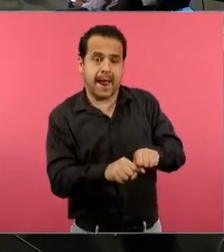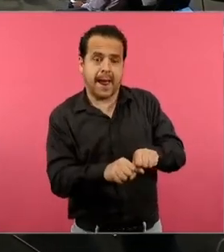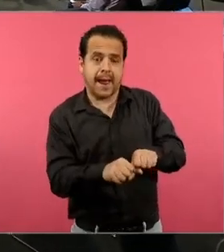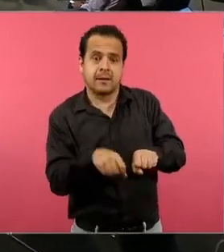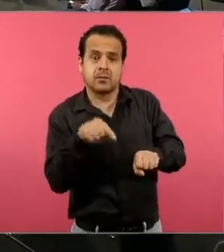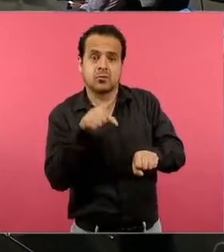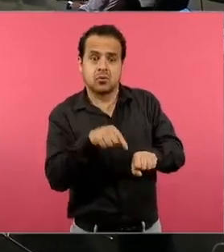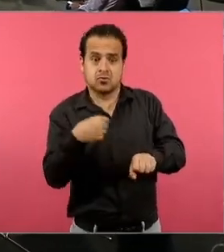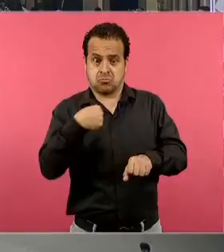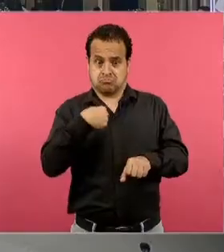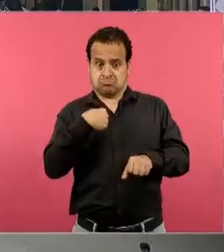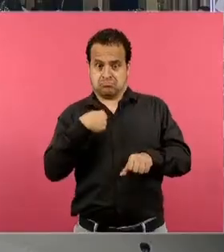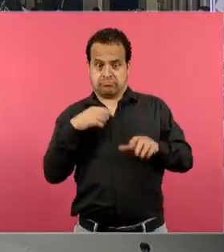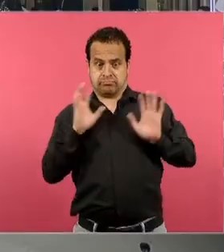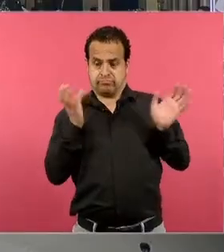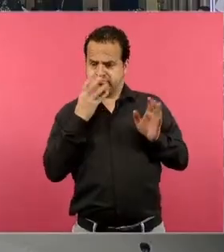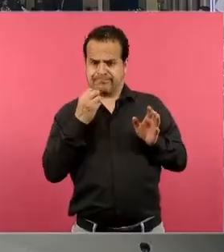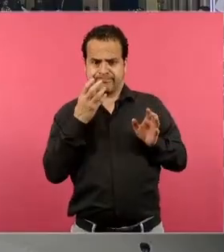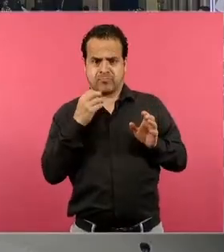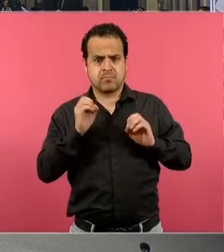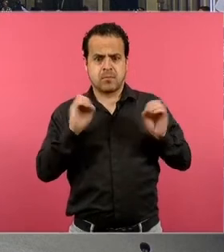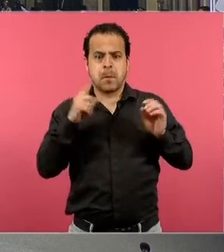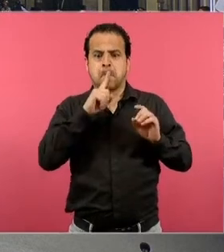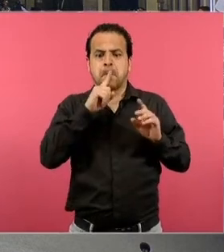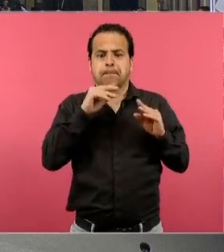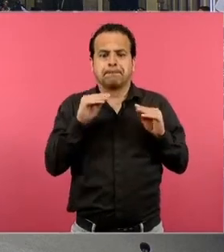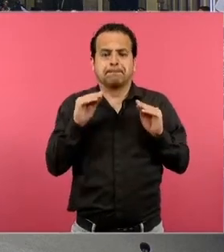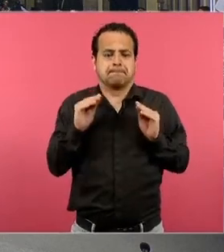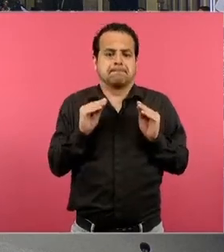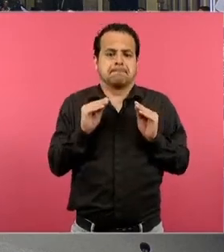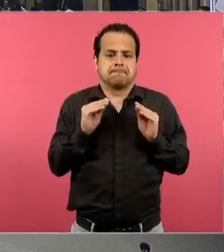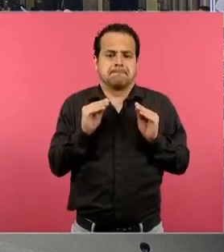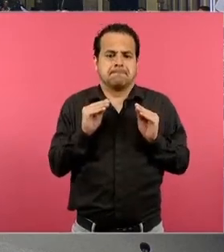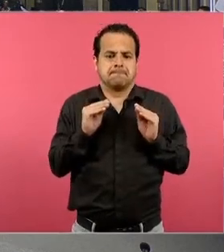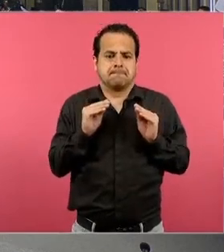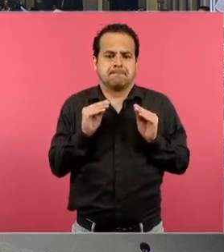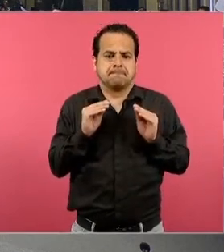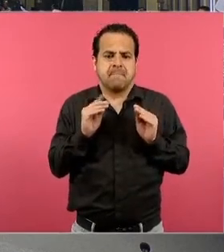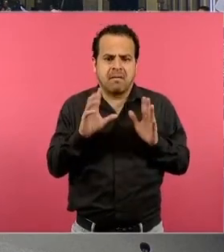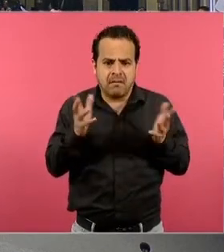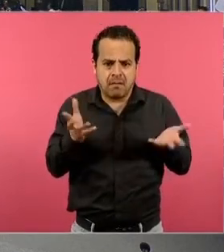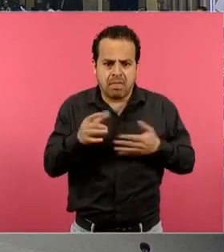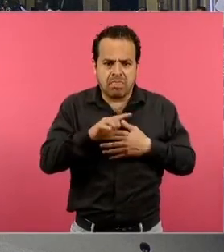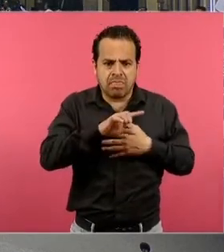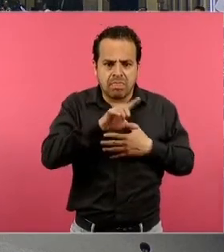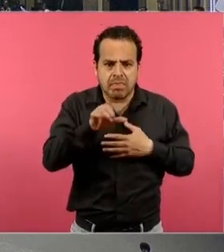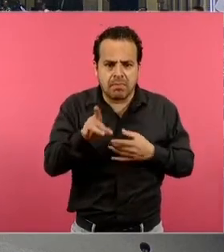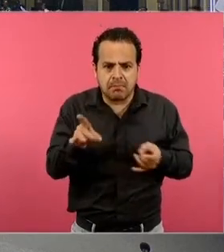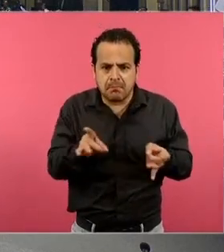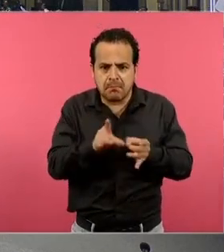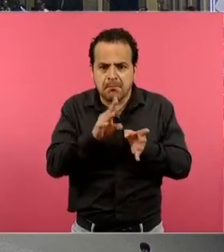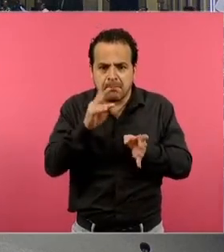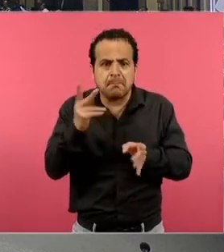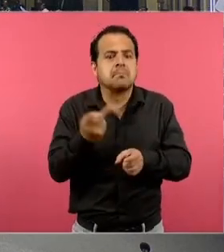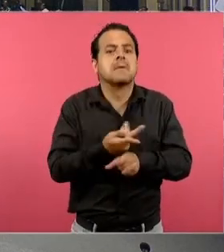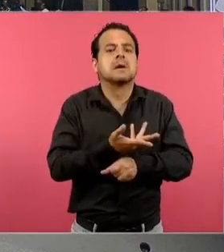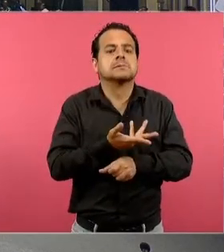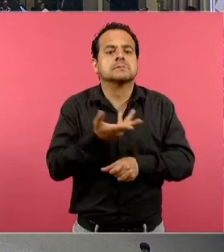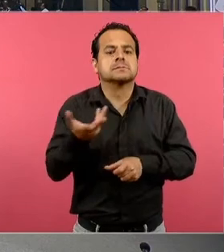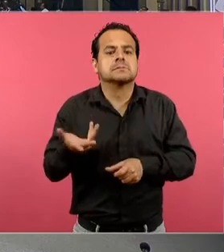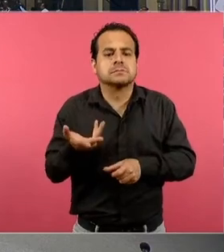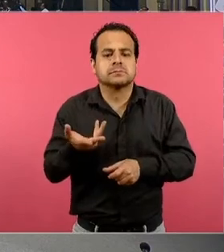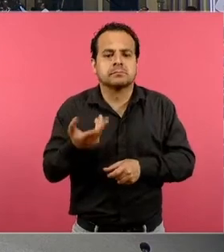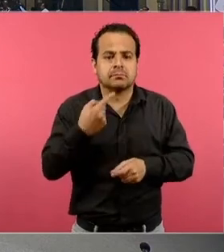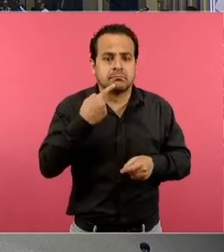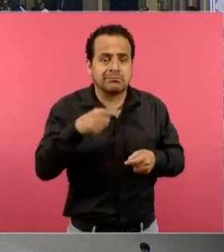entonces este es un poema que habla no del comunismo pero ahí aparece la palabra comunismo aparece y puede